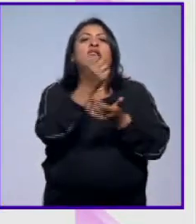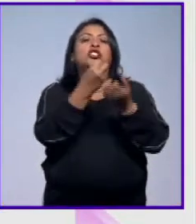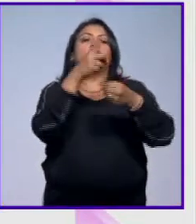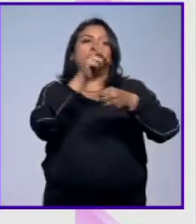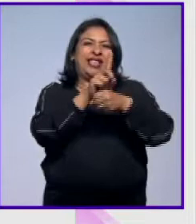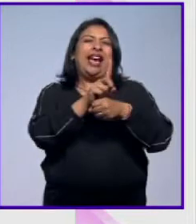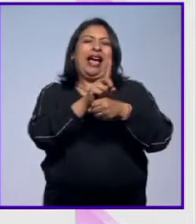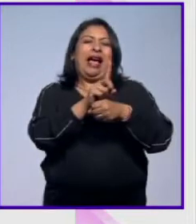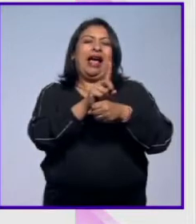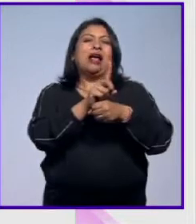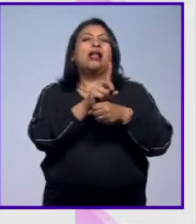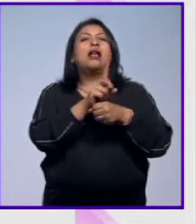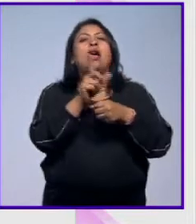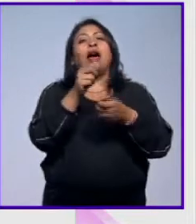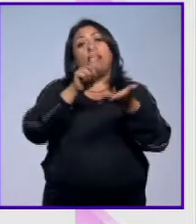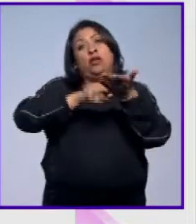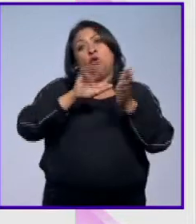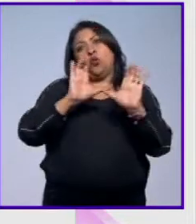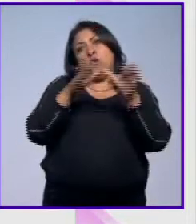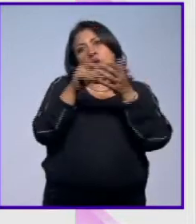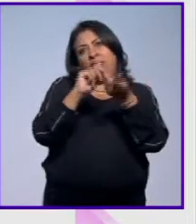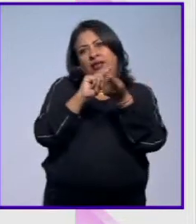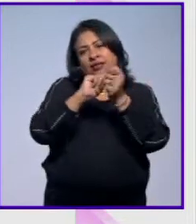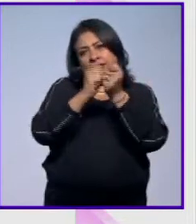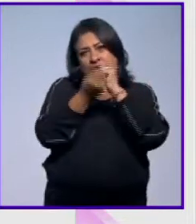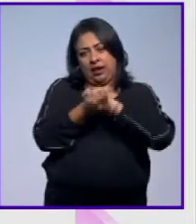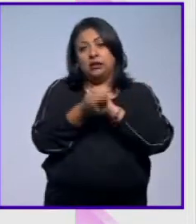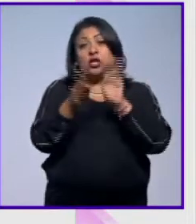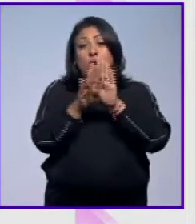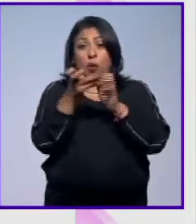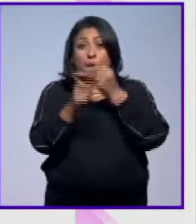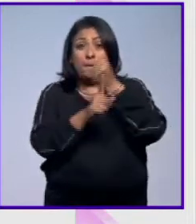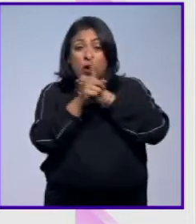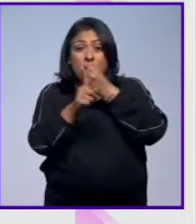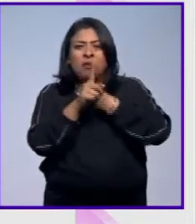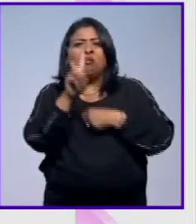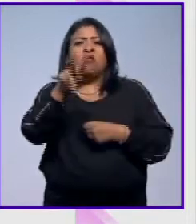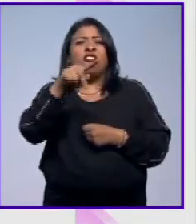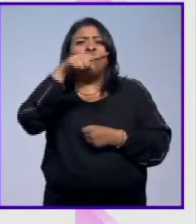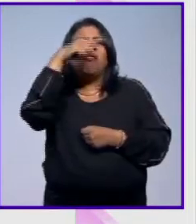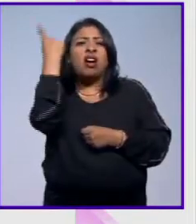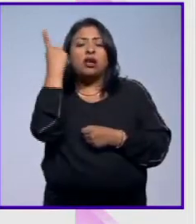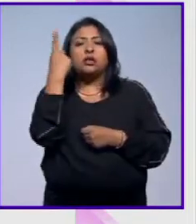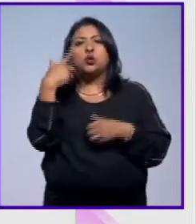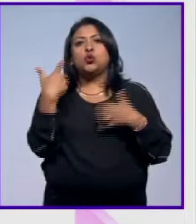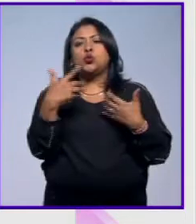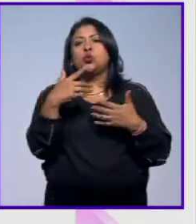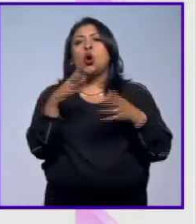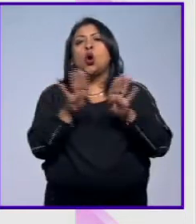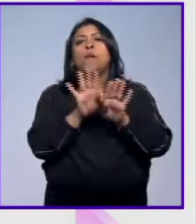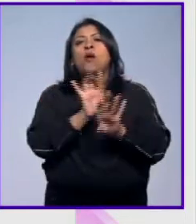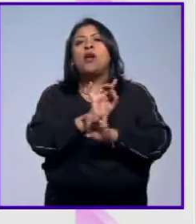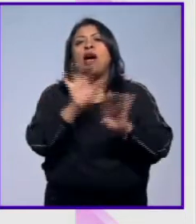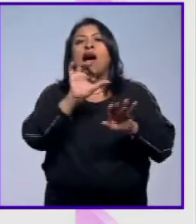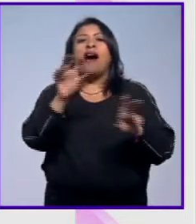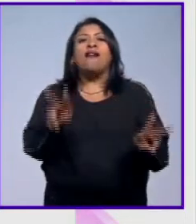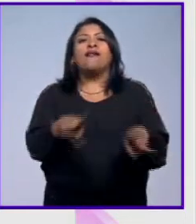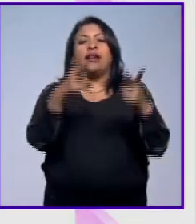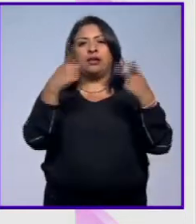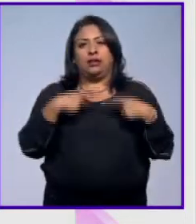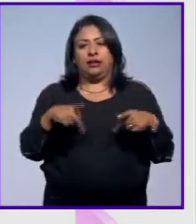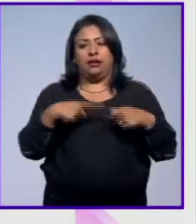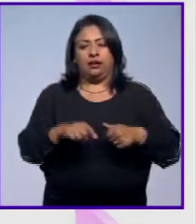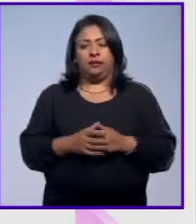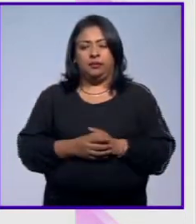ante los que se enfrenta la comunidad trans y cómo a partir de esos problemas es tan fácil que se vuelvan víctimas en este negocio de la trata de personas.